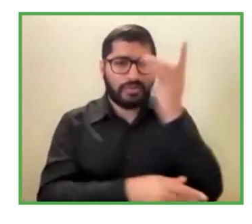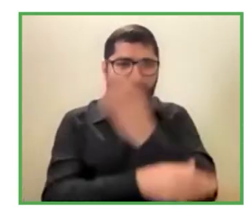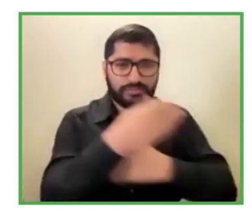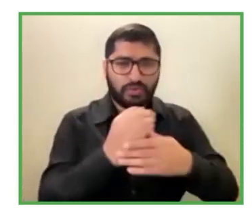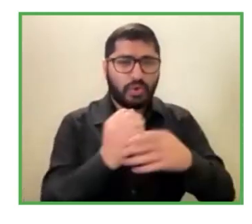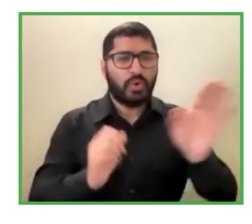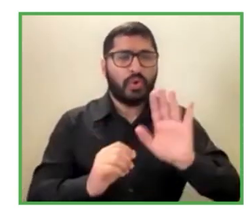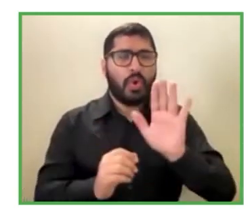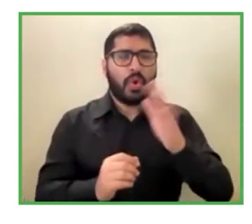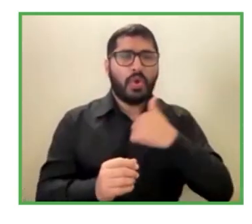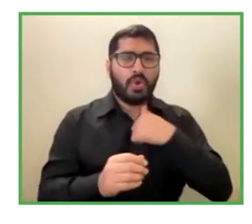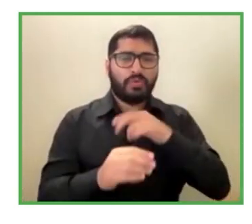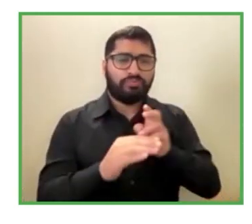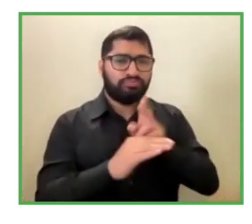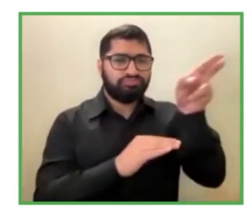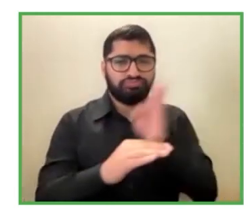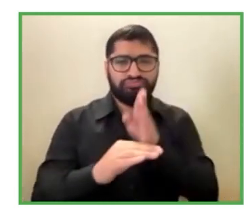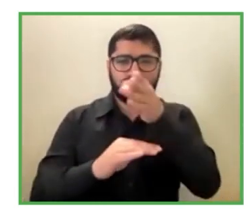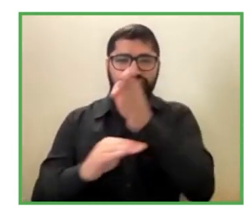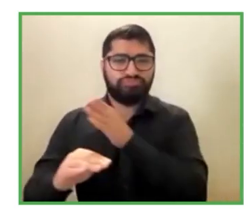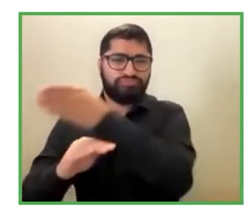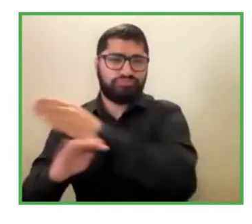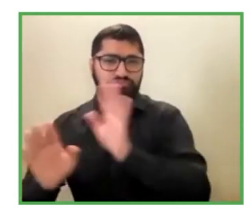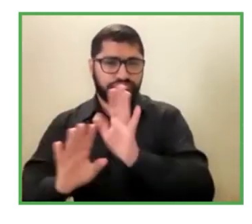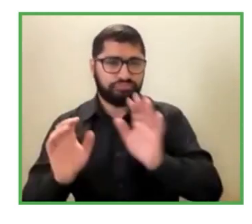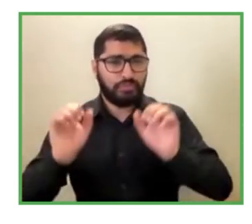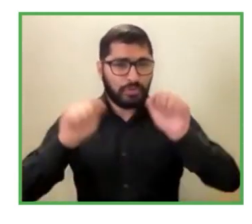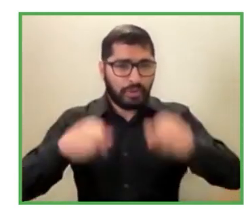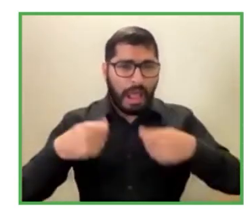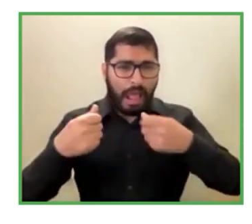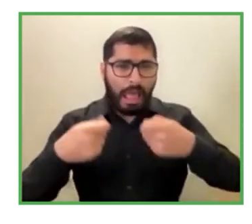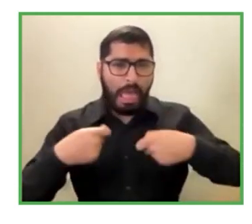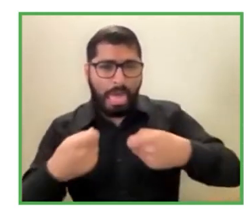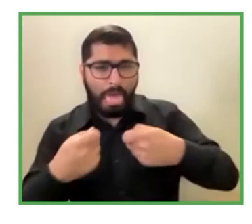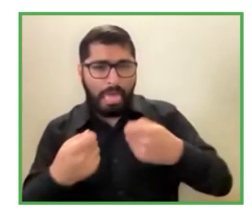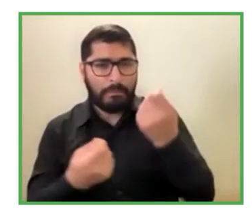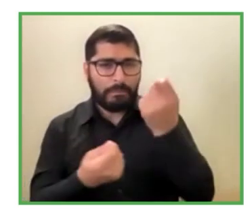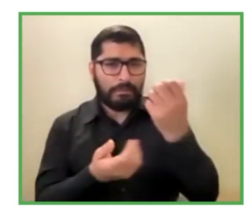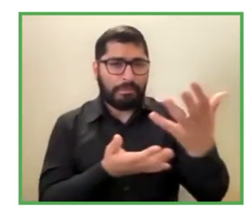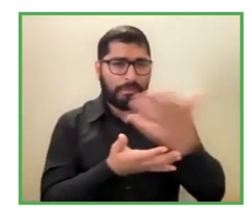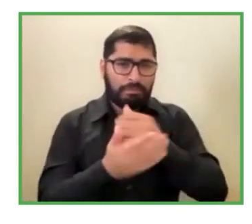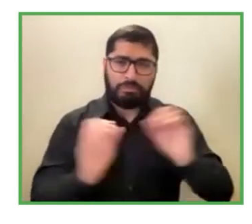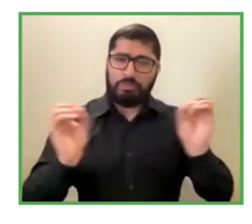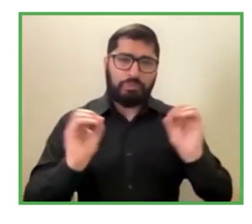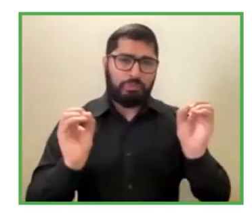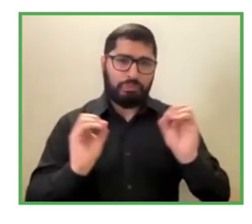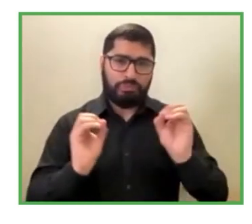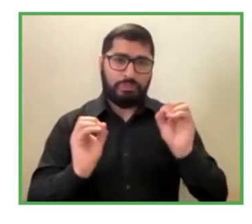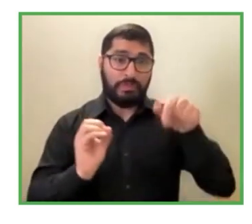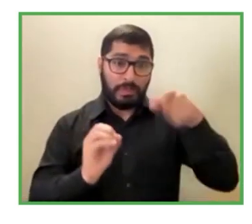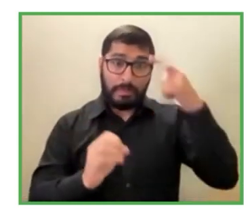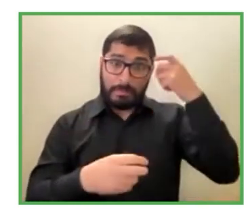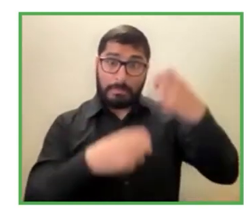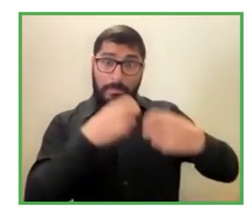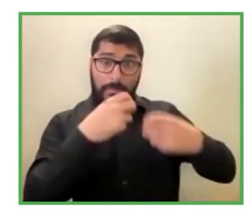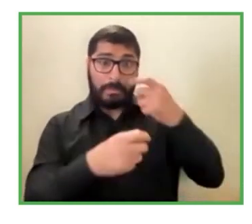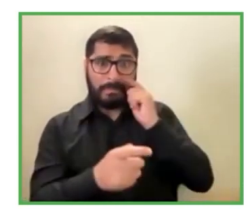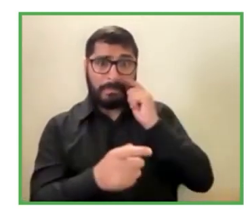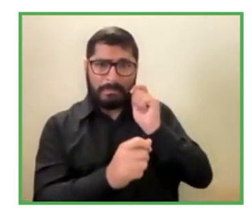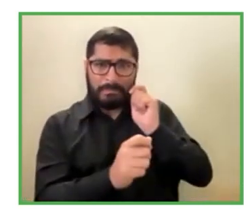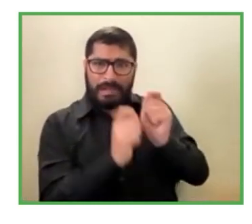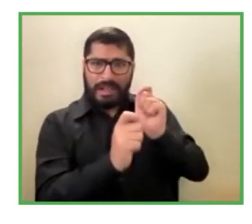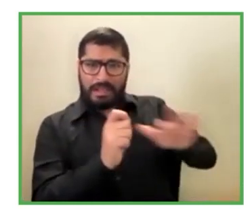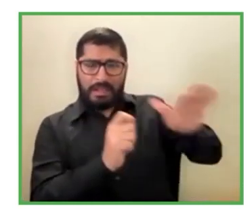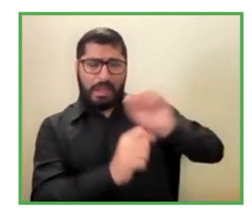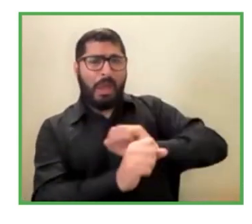gaste dinero extra y que no esté expuesta a temas de COVID, que evidentemente también son personas que están mucho